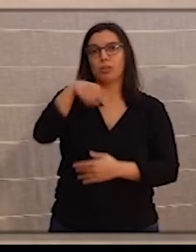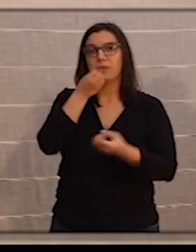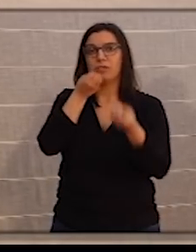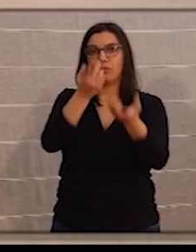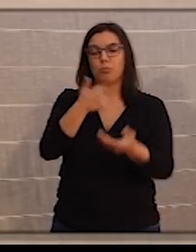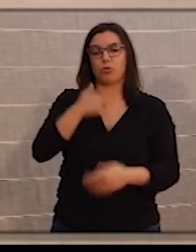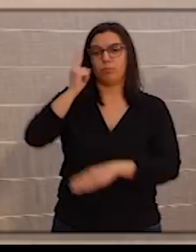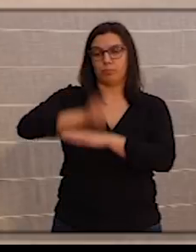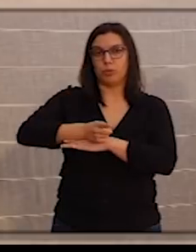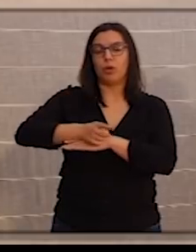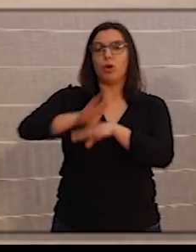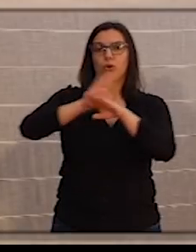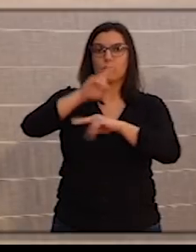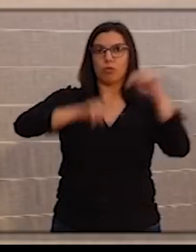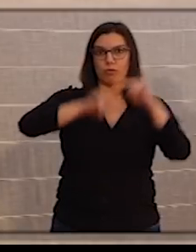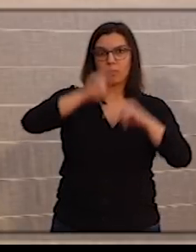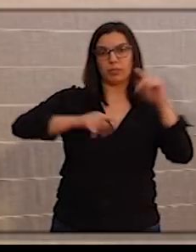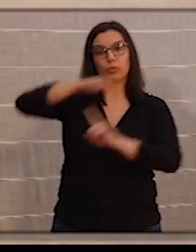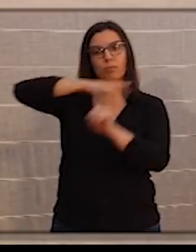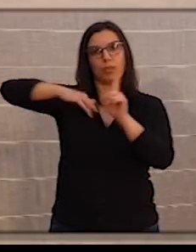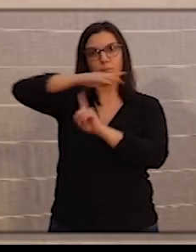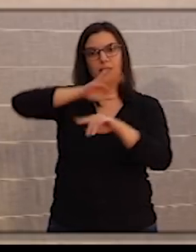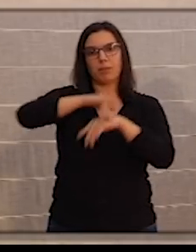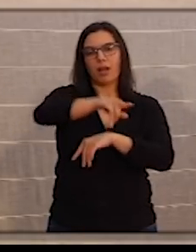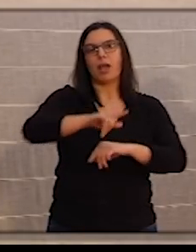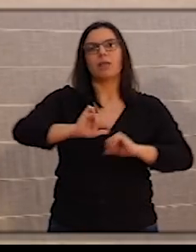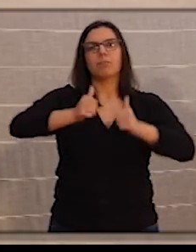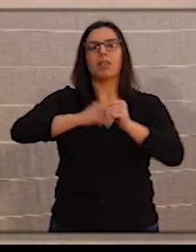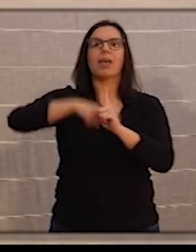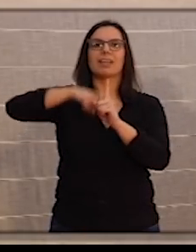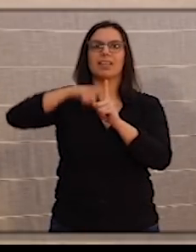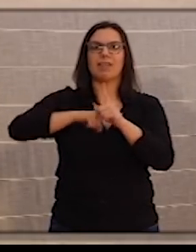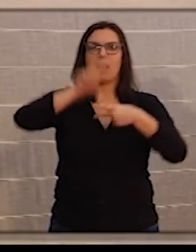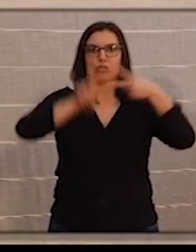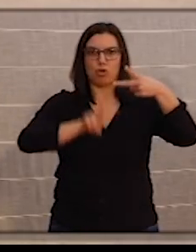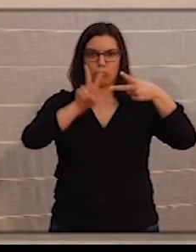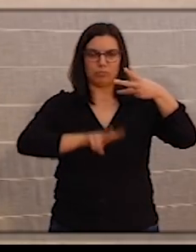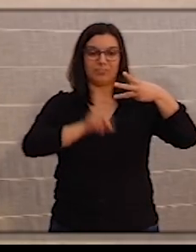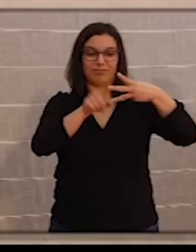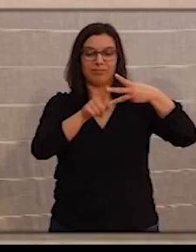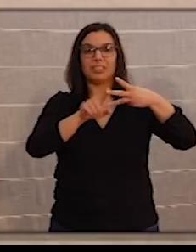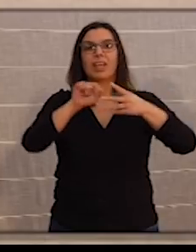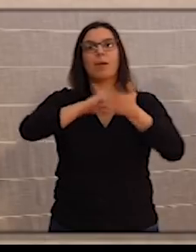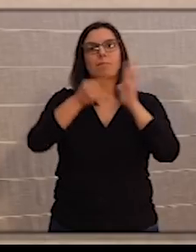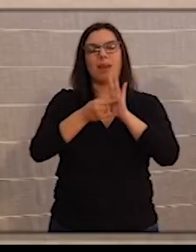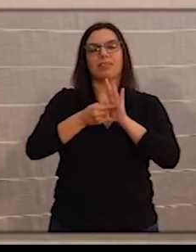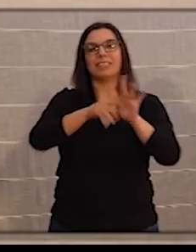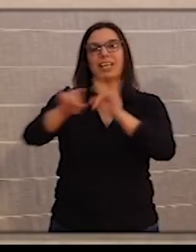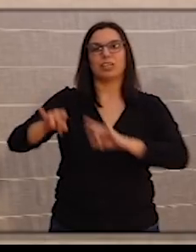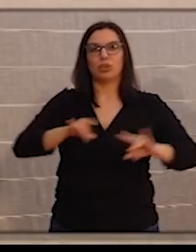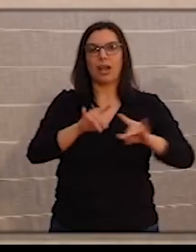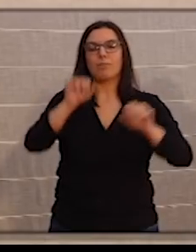orden al consejero de Fomento y Medio Ambiente para la activación del nivel 2 del Plan Territorial de Protección Civil de Castilla y León,